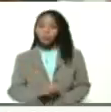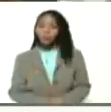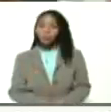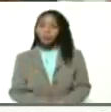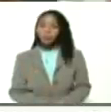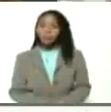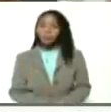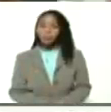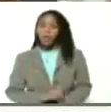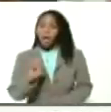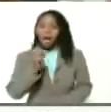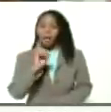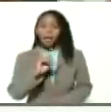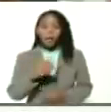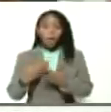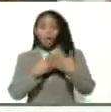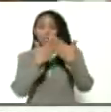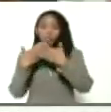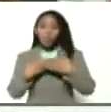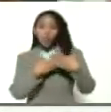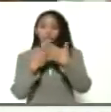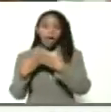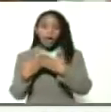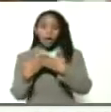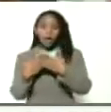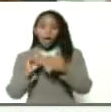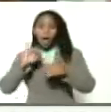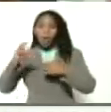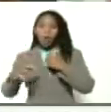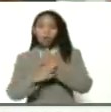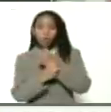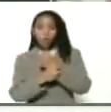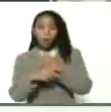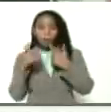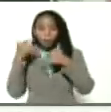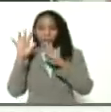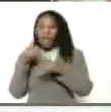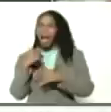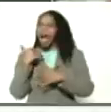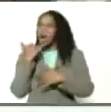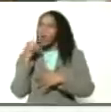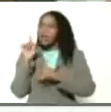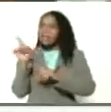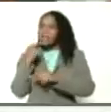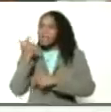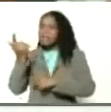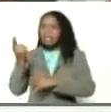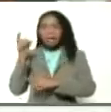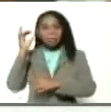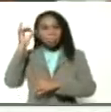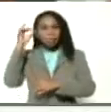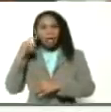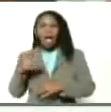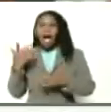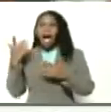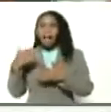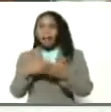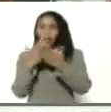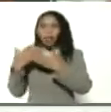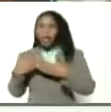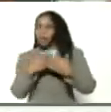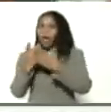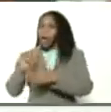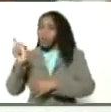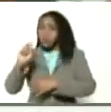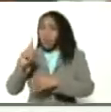el que no estudia en Guaidó va a parar, algo así, gritaban. Hay que estudiar, hay que estudiar, el que no